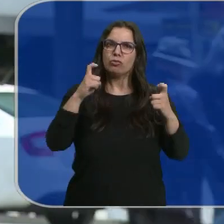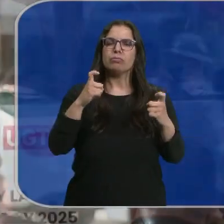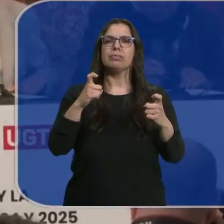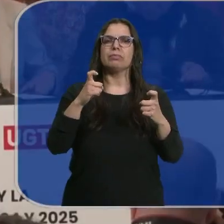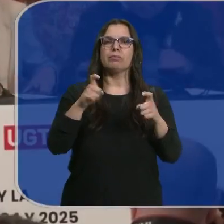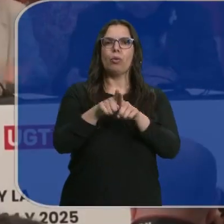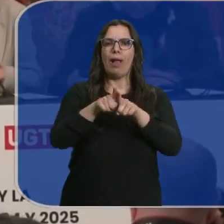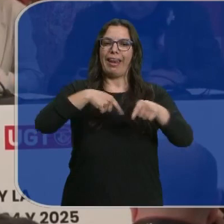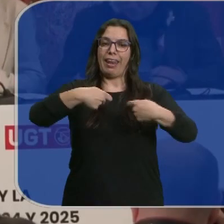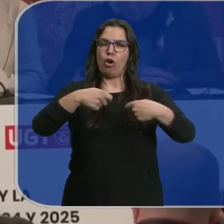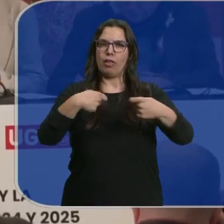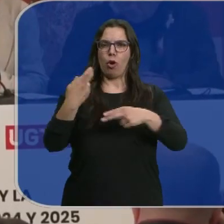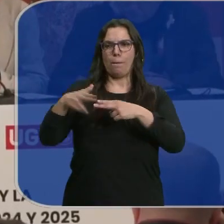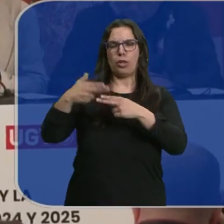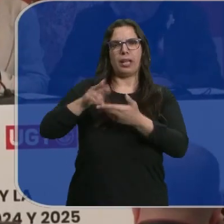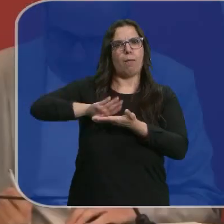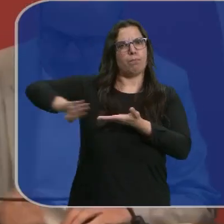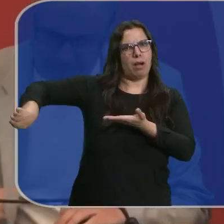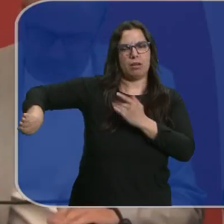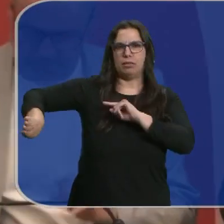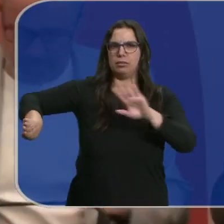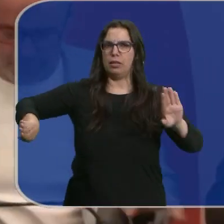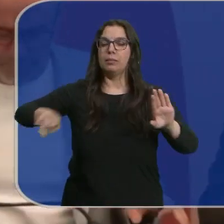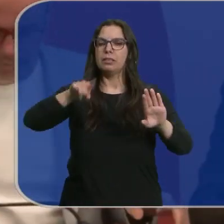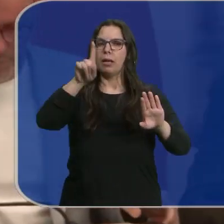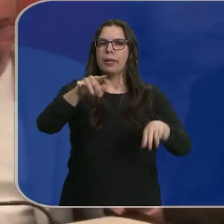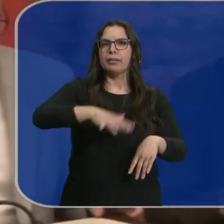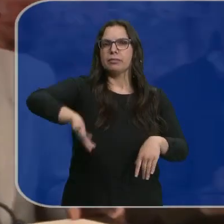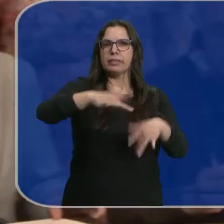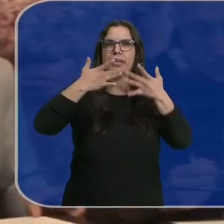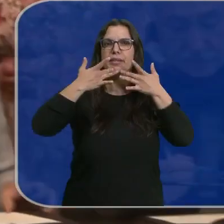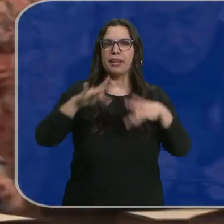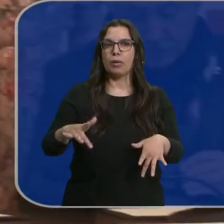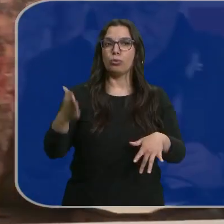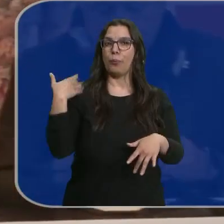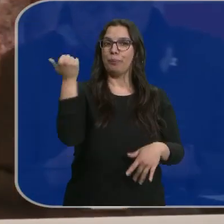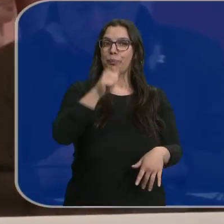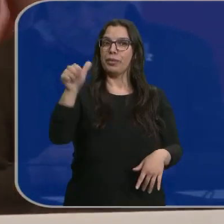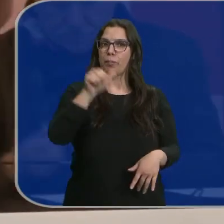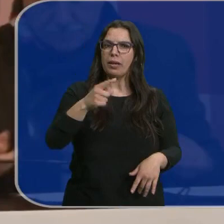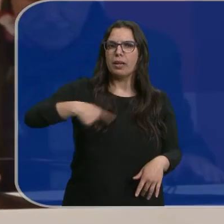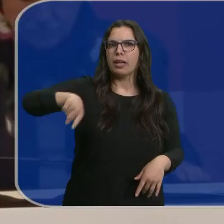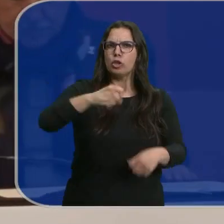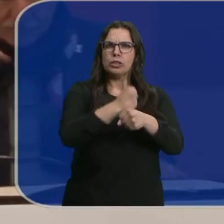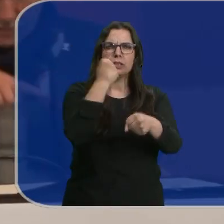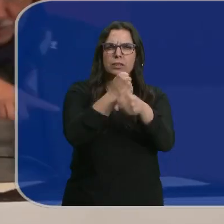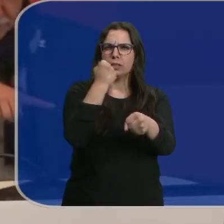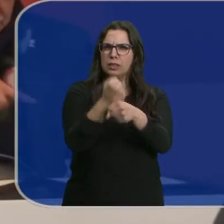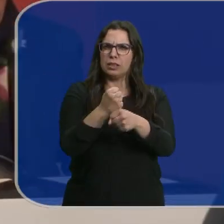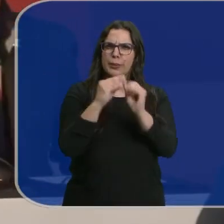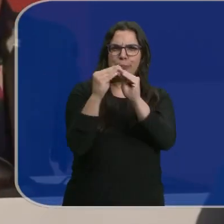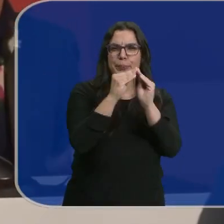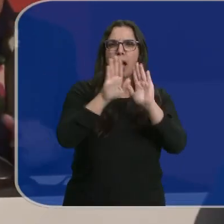despolitizar la negociación. También el escenario ha sido neutro y durante las últimas semanas han trabajado a destajo,